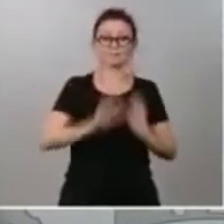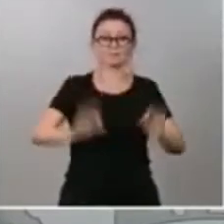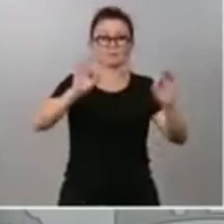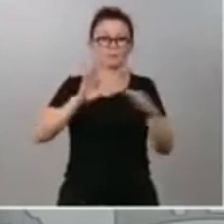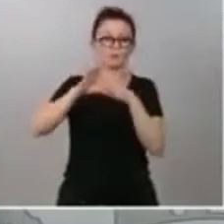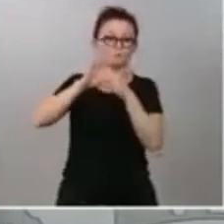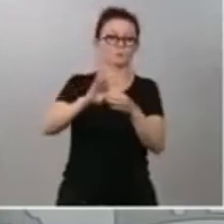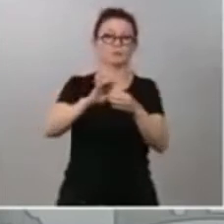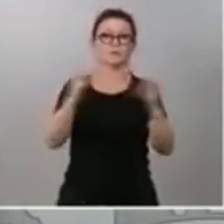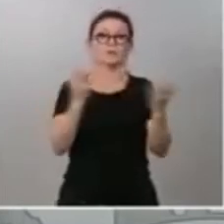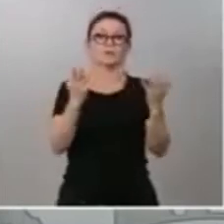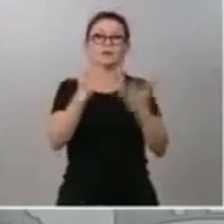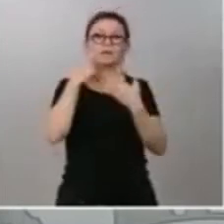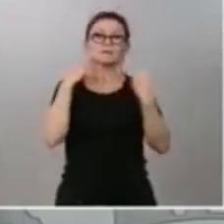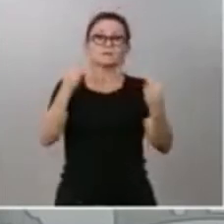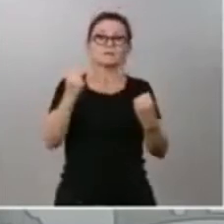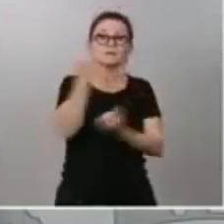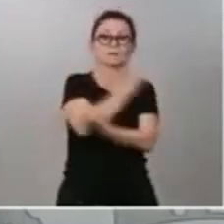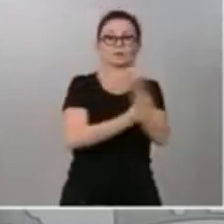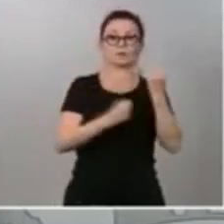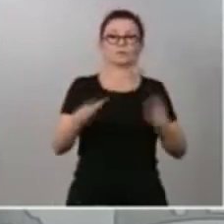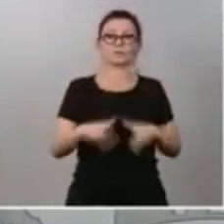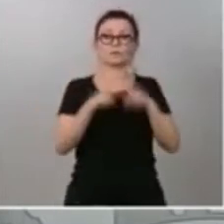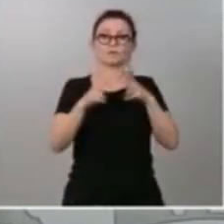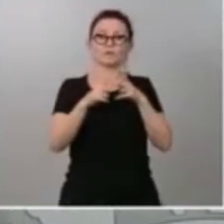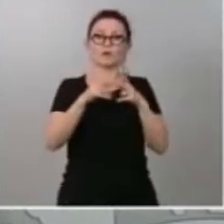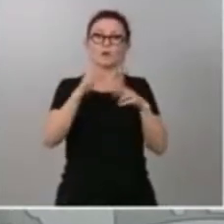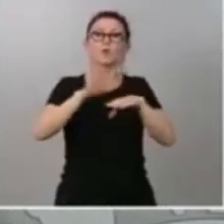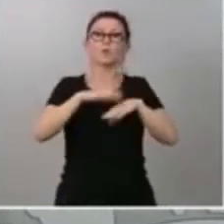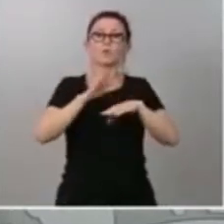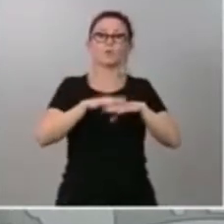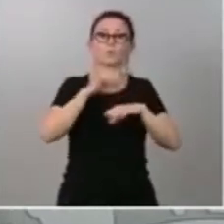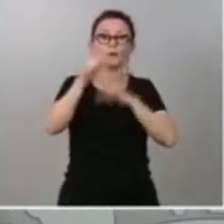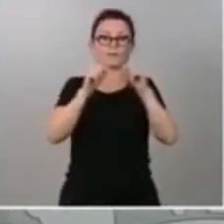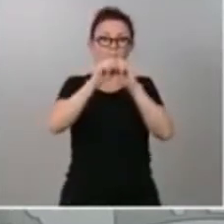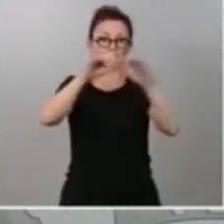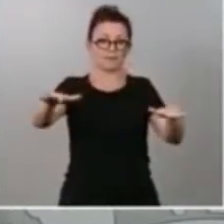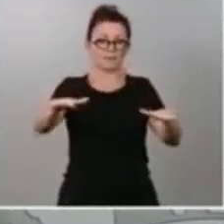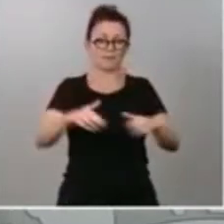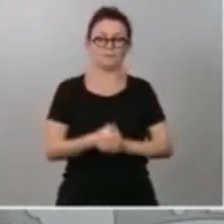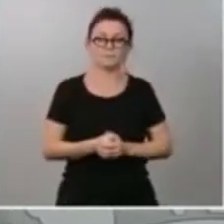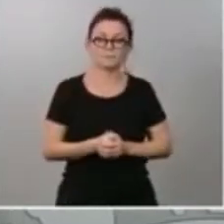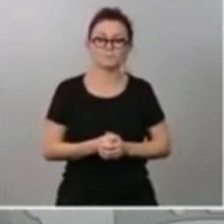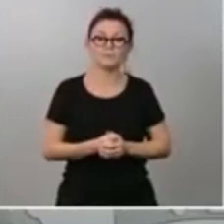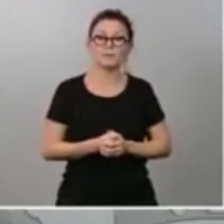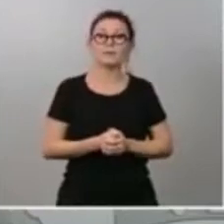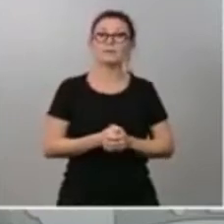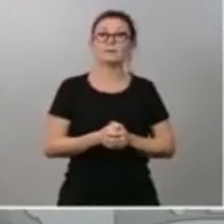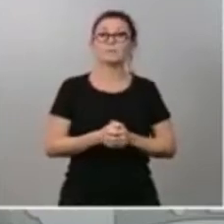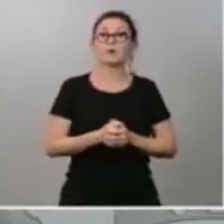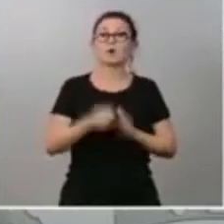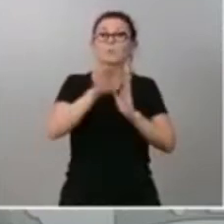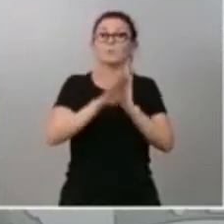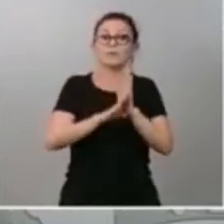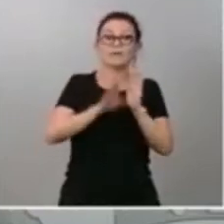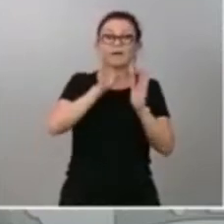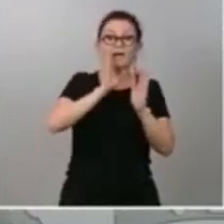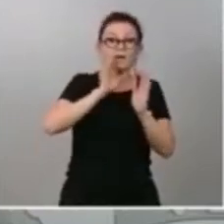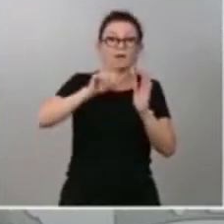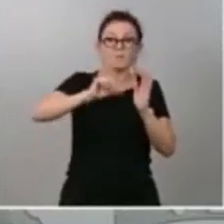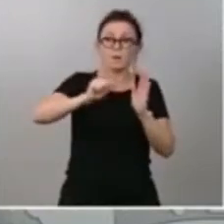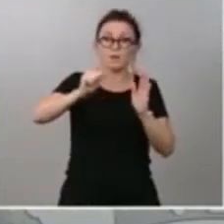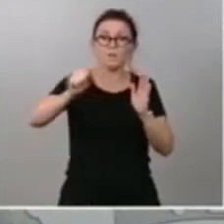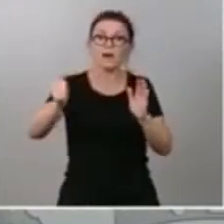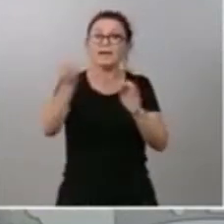sanitaria, económica y social provocada por la pandemia. Pero nada de esto será posible si no nos dotamos de un marco presupuestario